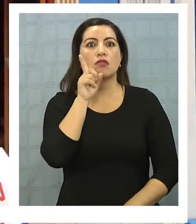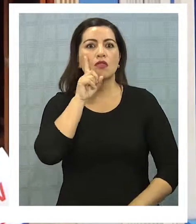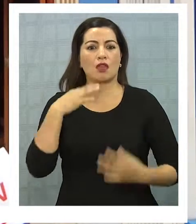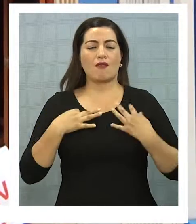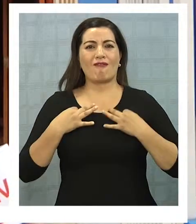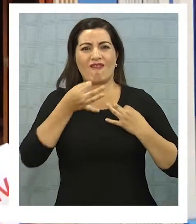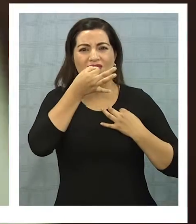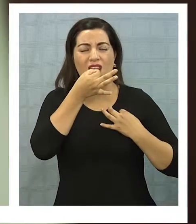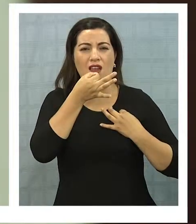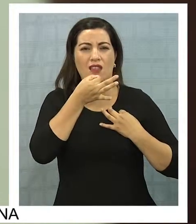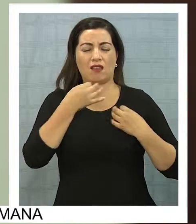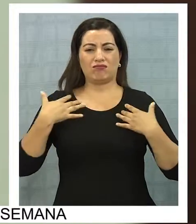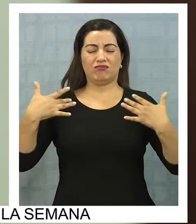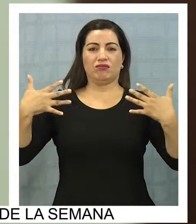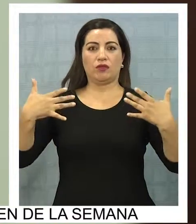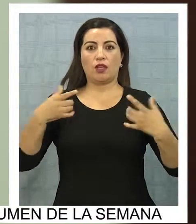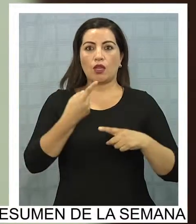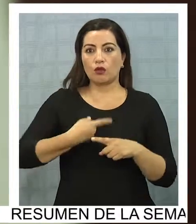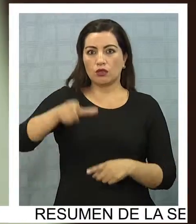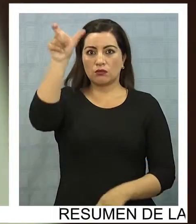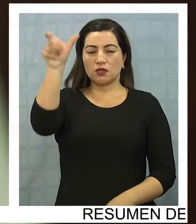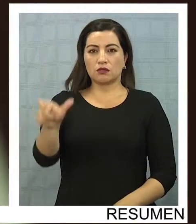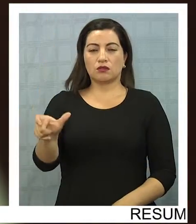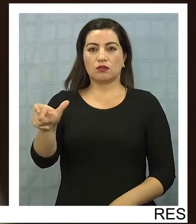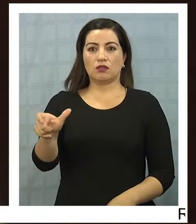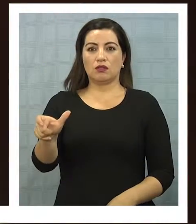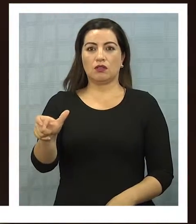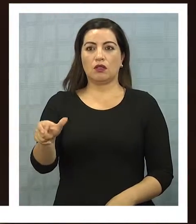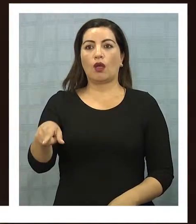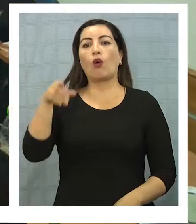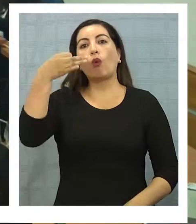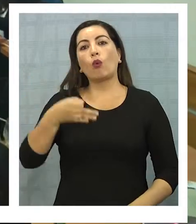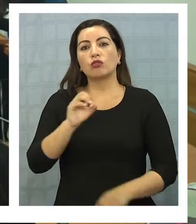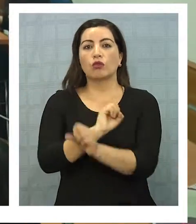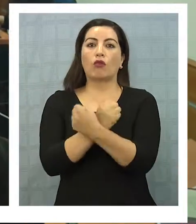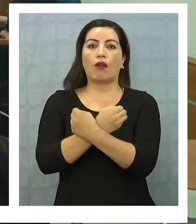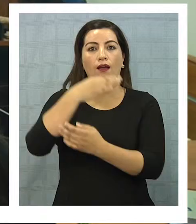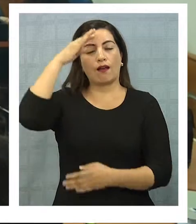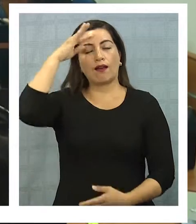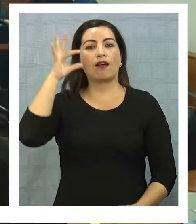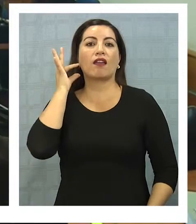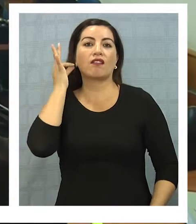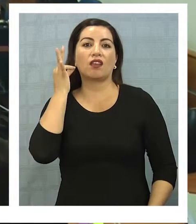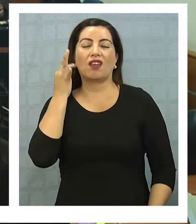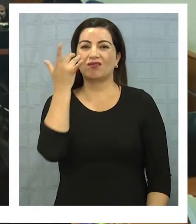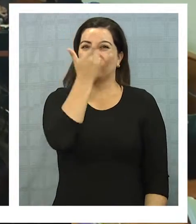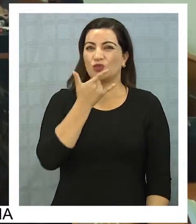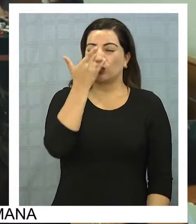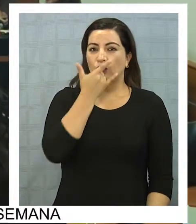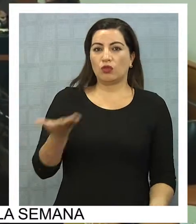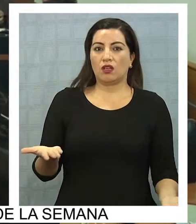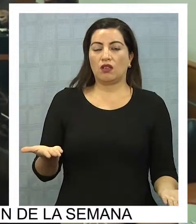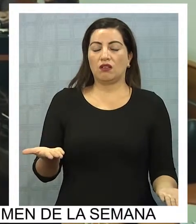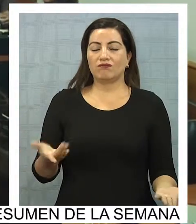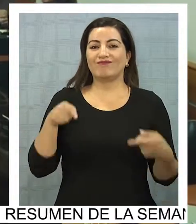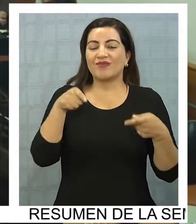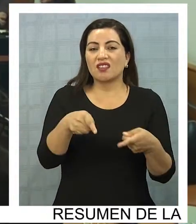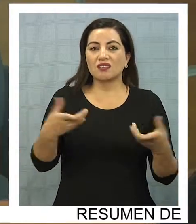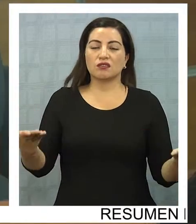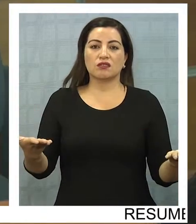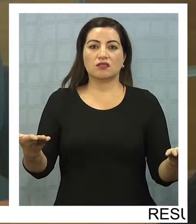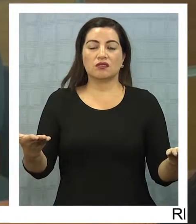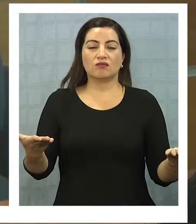reflectante y todo, y que venga una persona más encima que es carabinera, en estado de veridad, y pase esto,